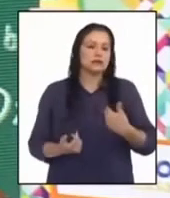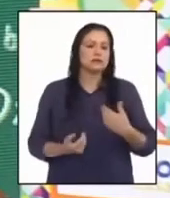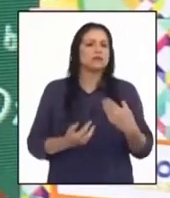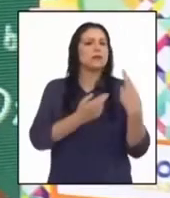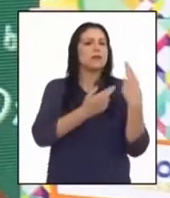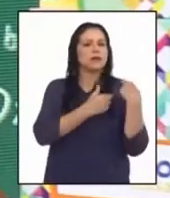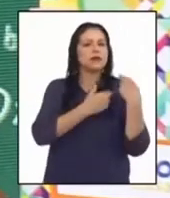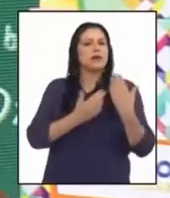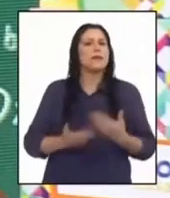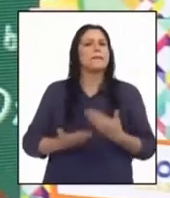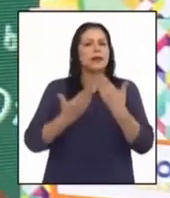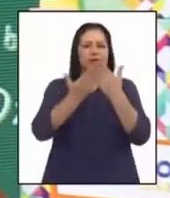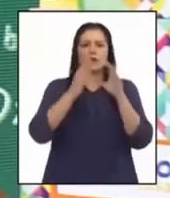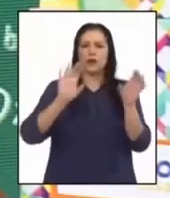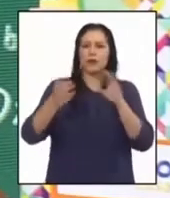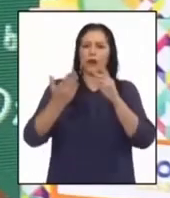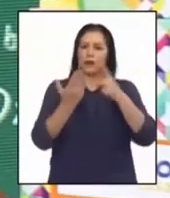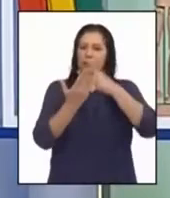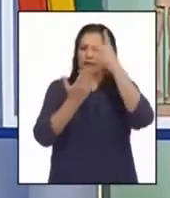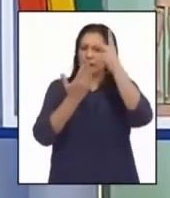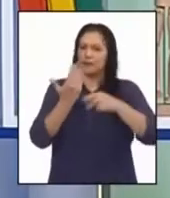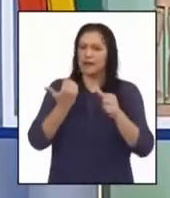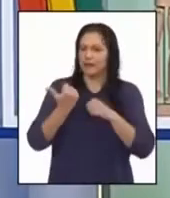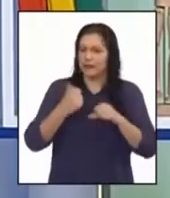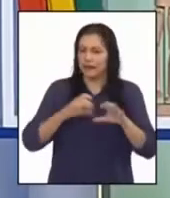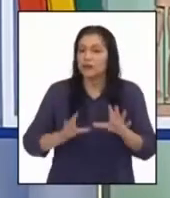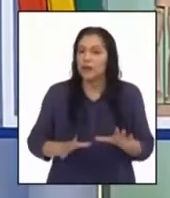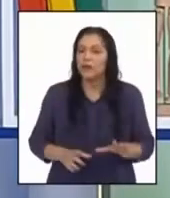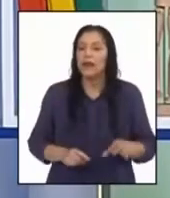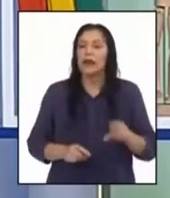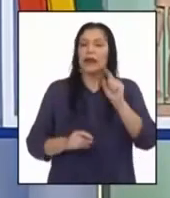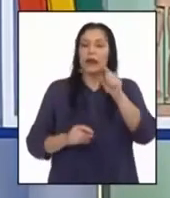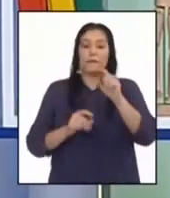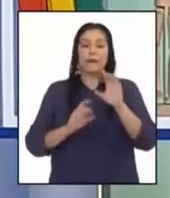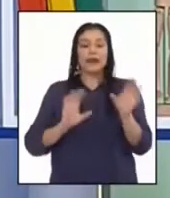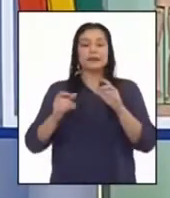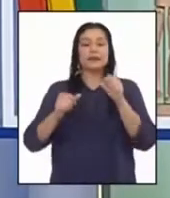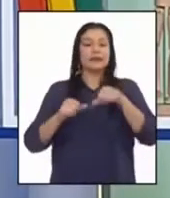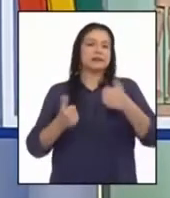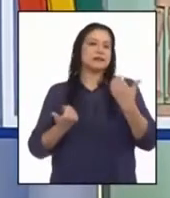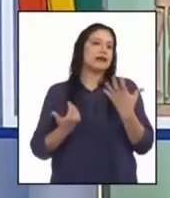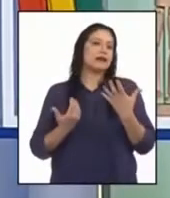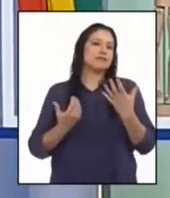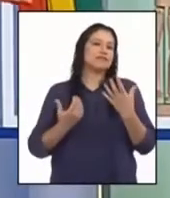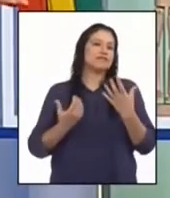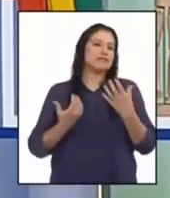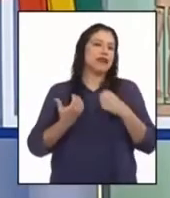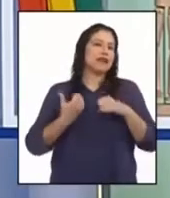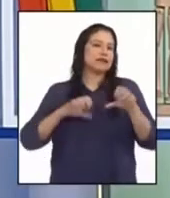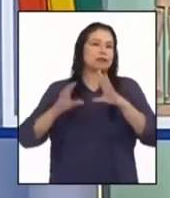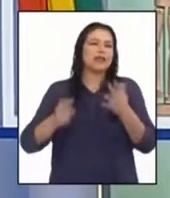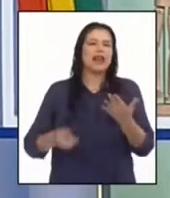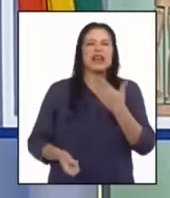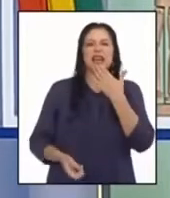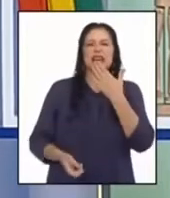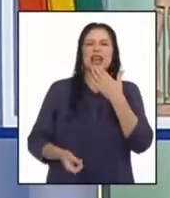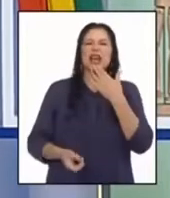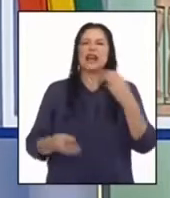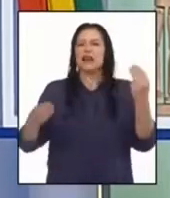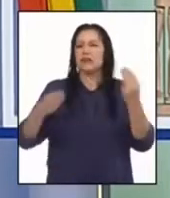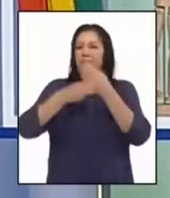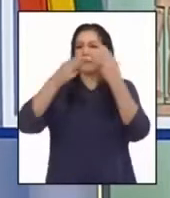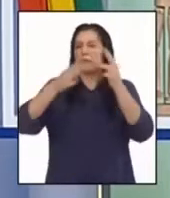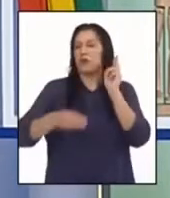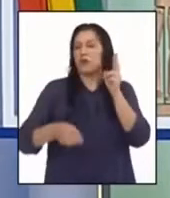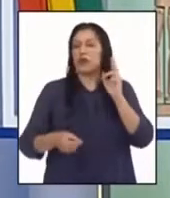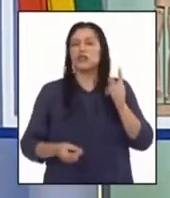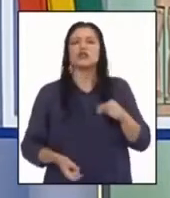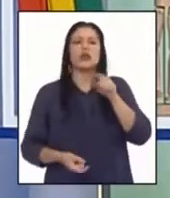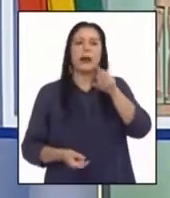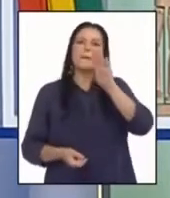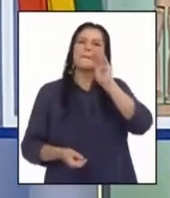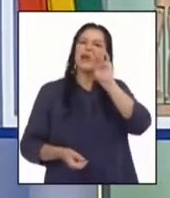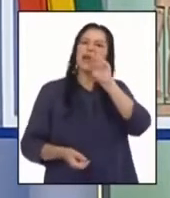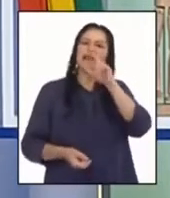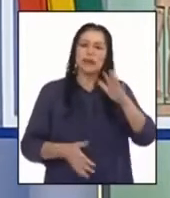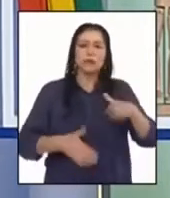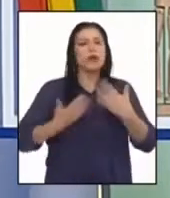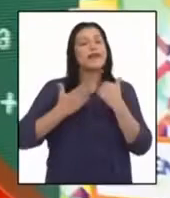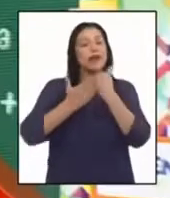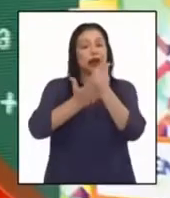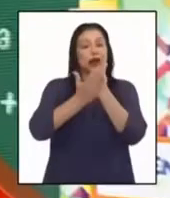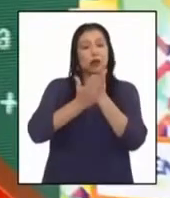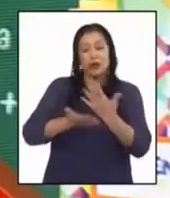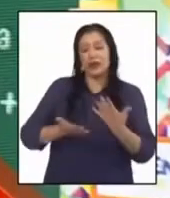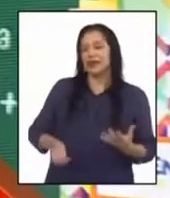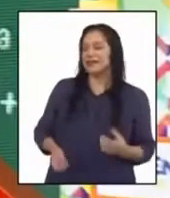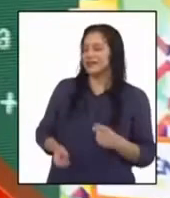plantear cuando elaboremos el plan de acción. Para el desarrollo de esta actividad creo que la profesora Brenda Vélez de Matemáticas sería la indicada para ayudarnos. es así,